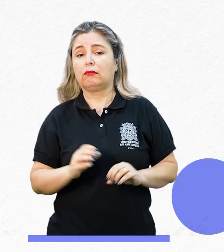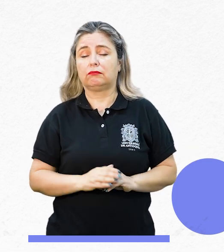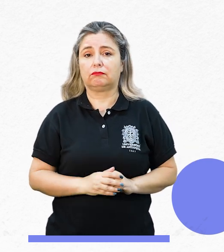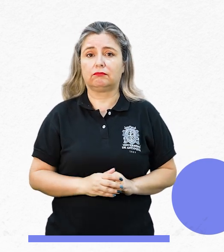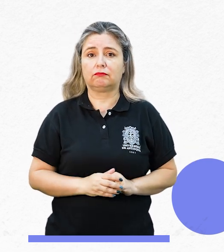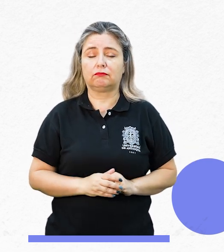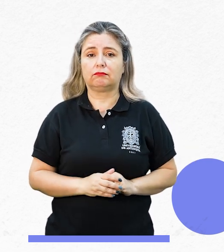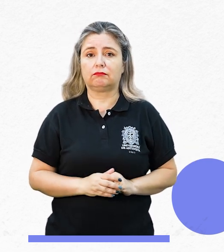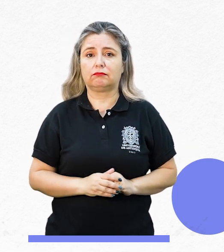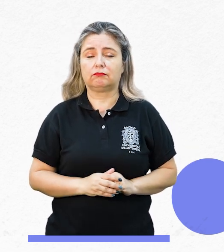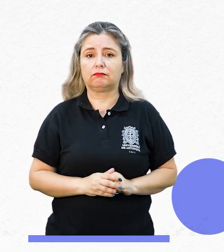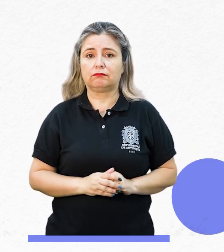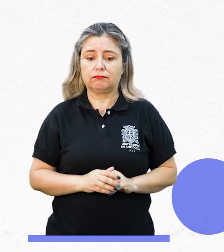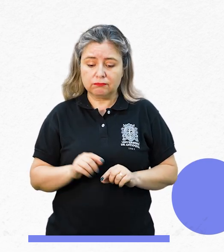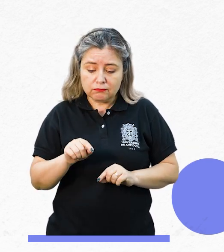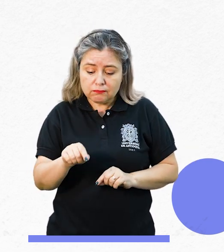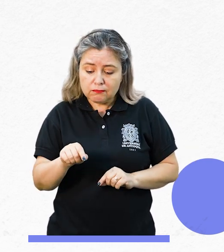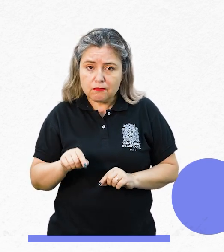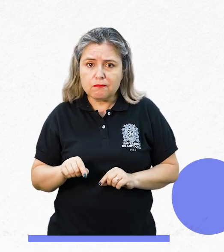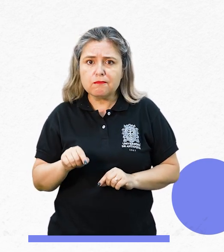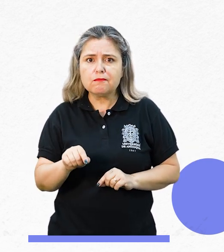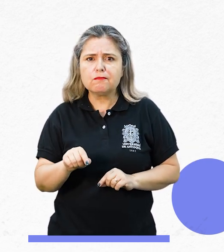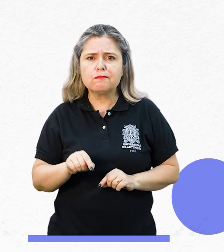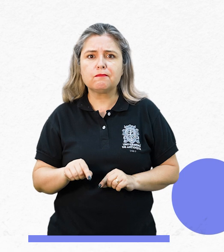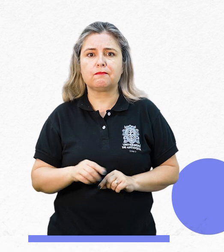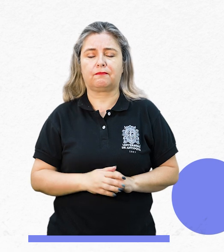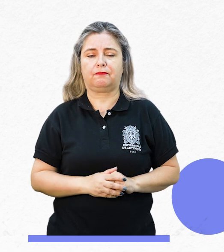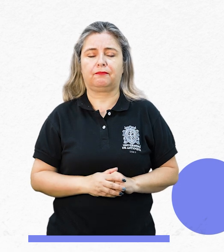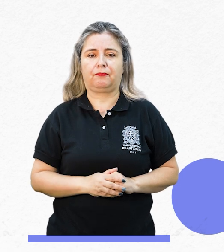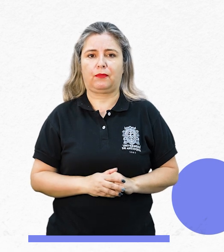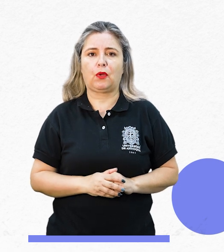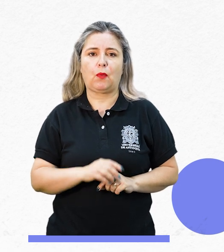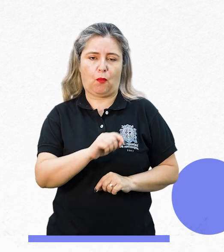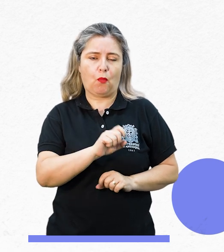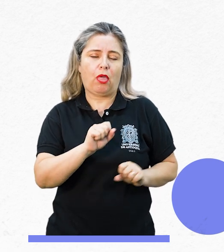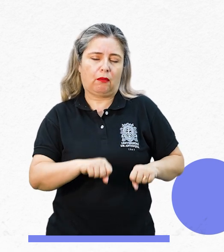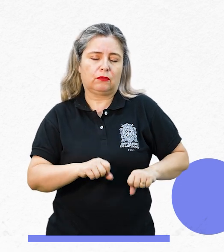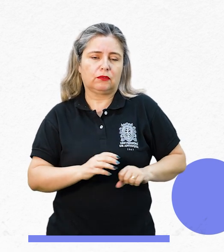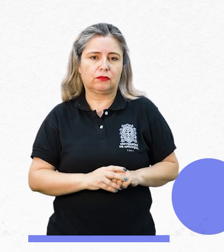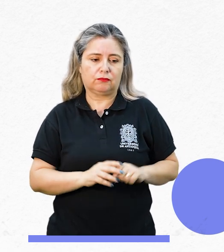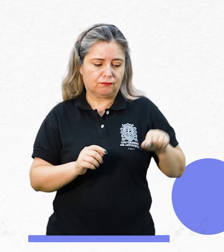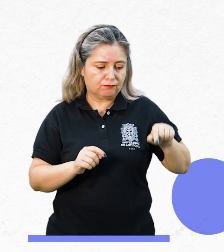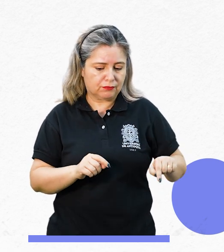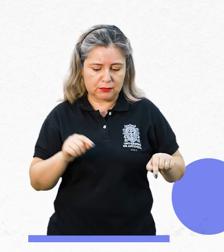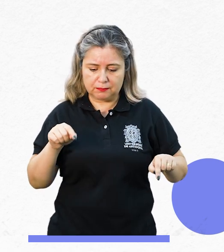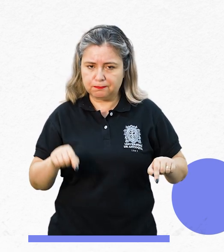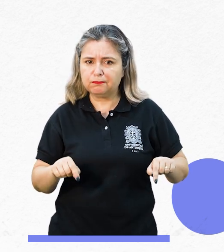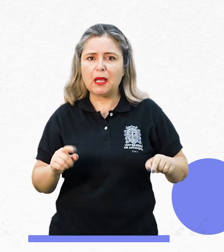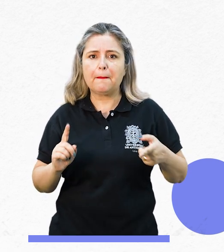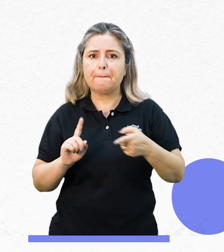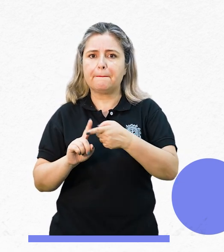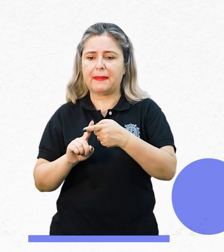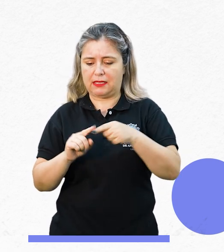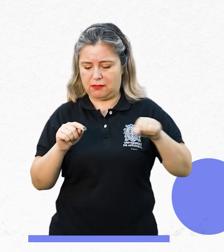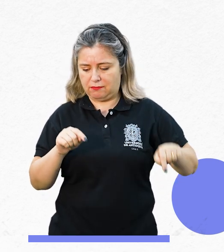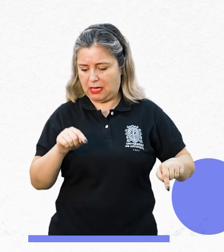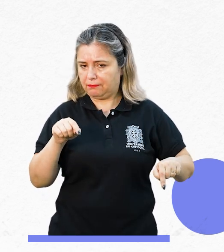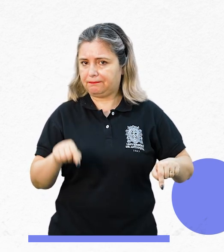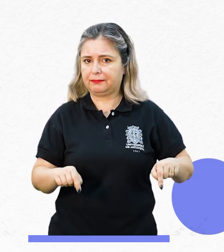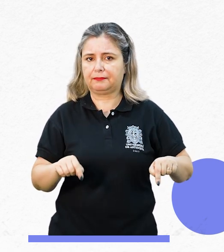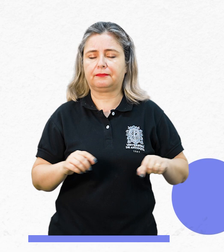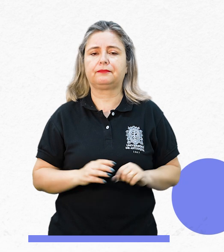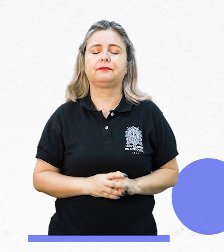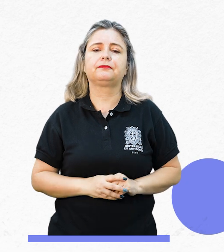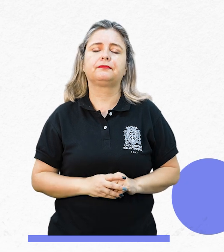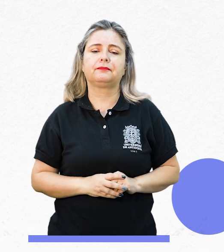que se conoce como comandos o atajos de teclado por medio de los cuales podemos ejecutar las funciones o tareas más